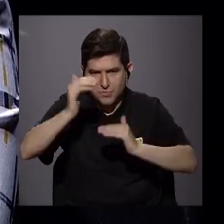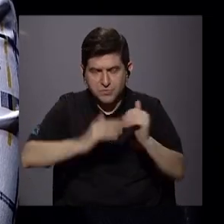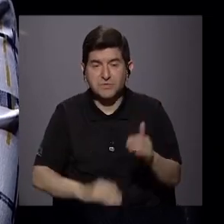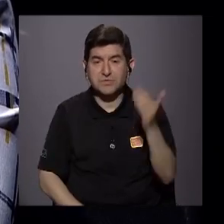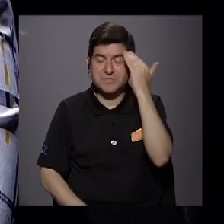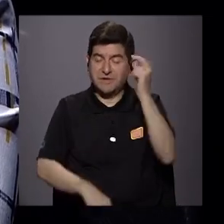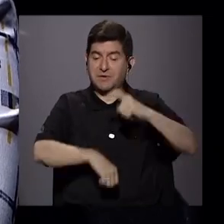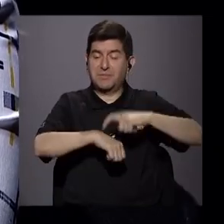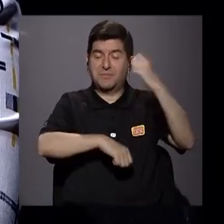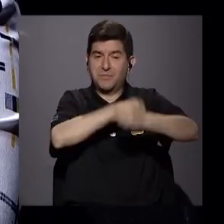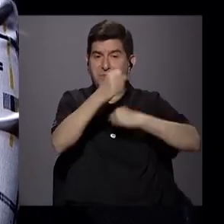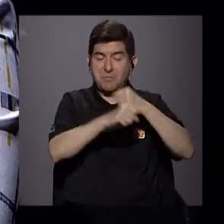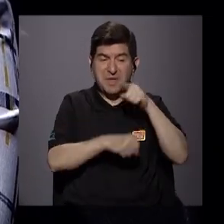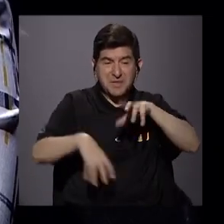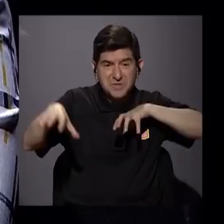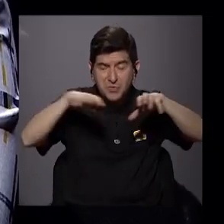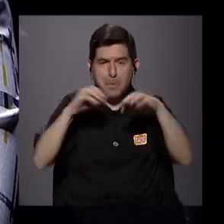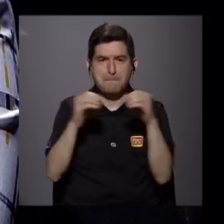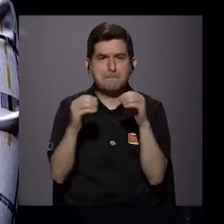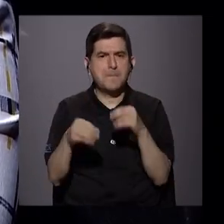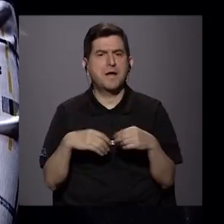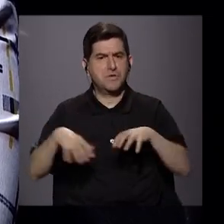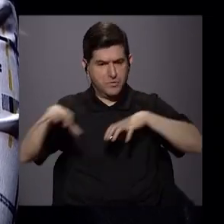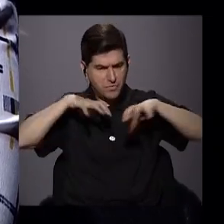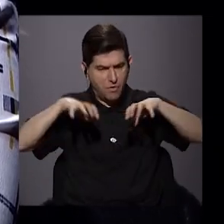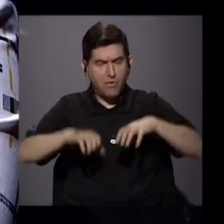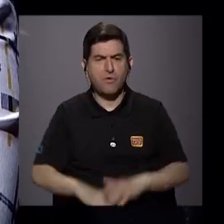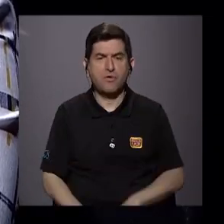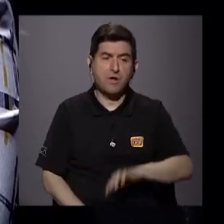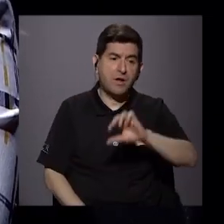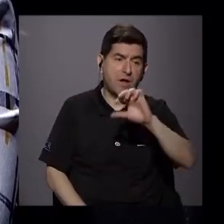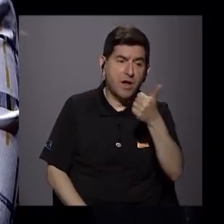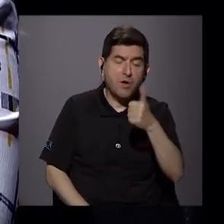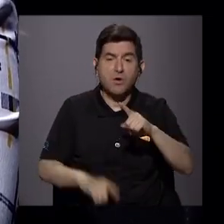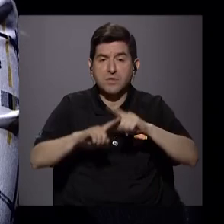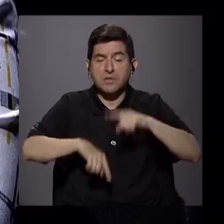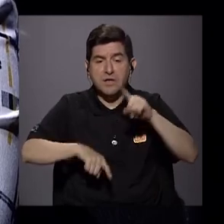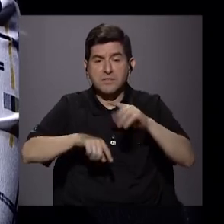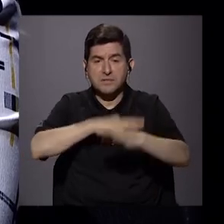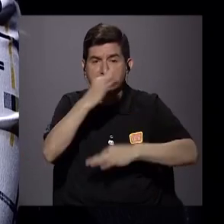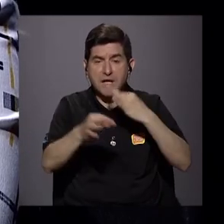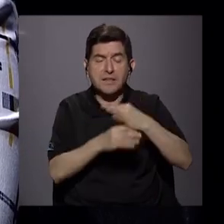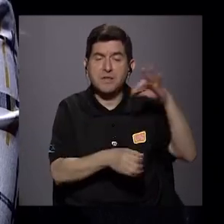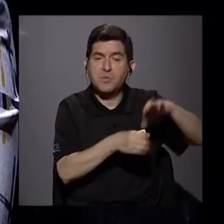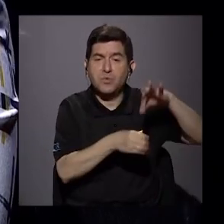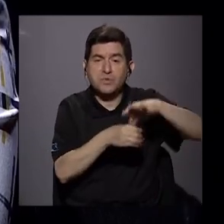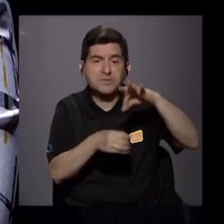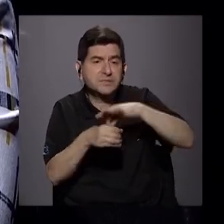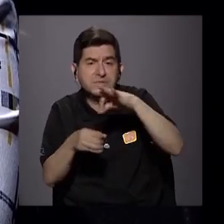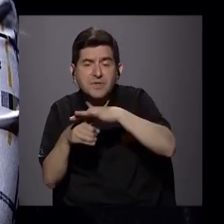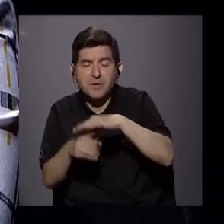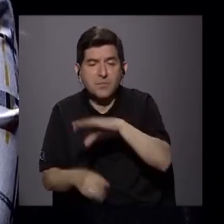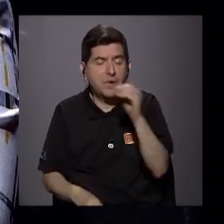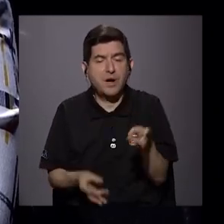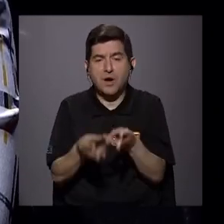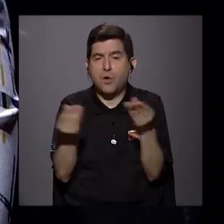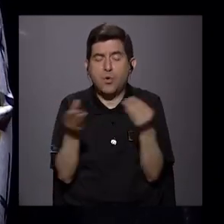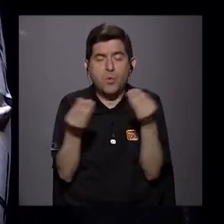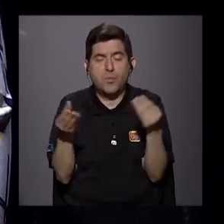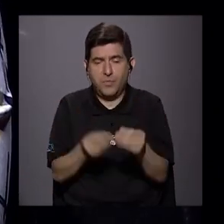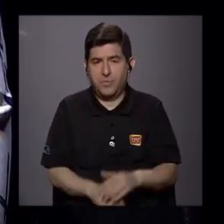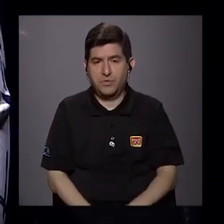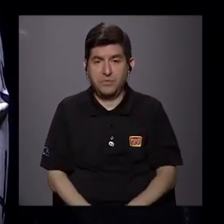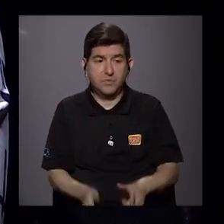Sabemos que hay una época del año donde esas actividades son más dinámicas, otras épocas y depende incluso del tipo de cultivo, por ejemplo, el producto